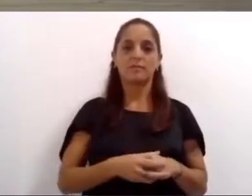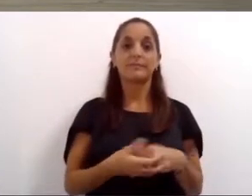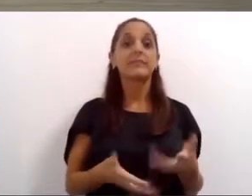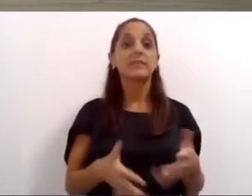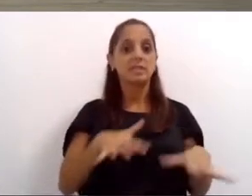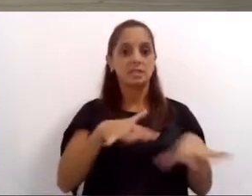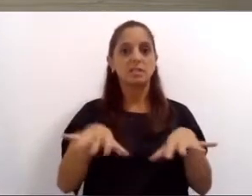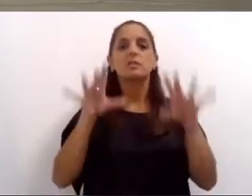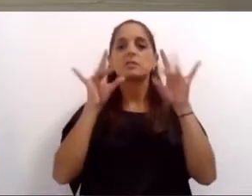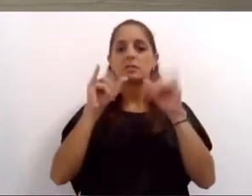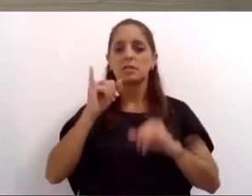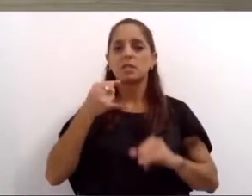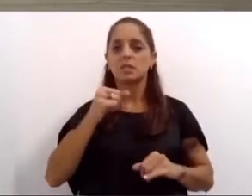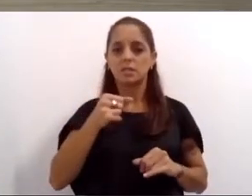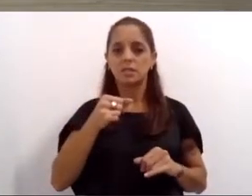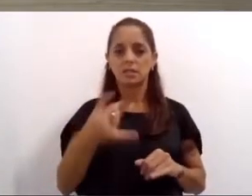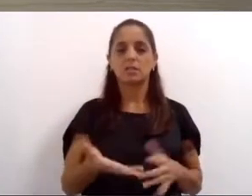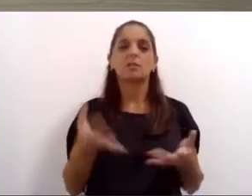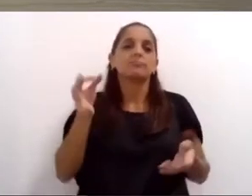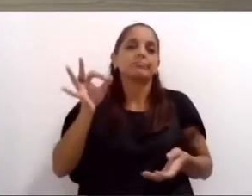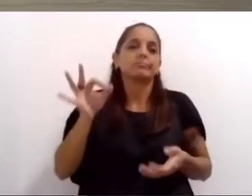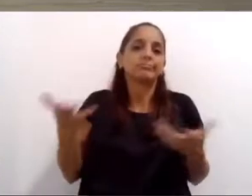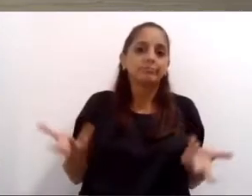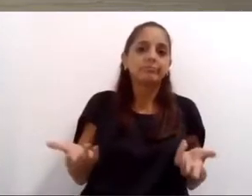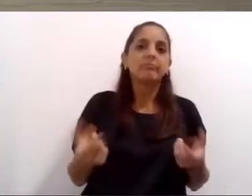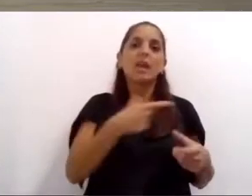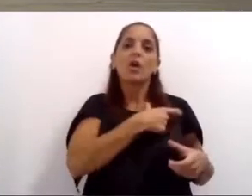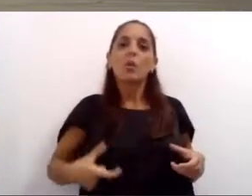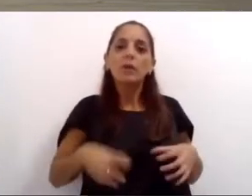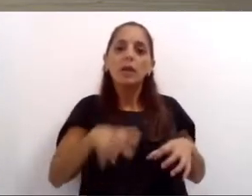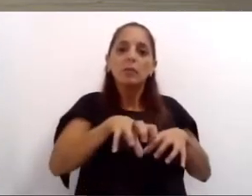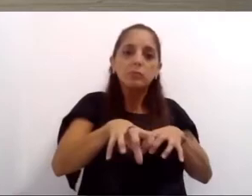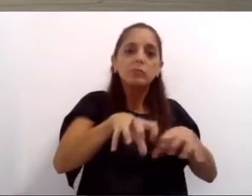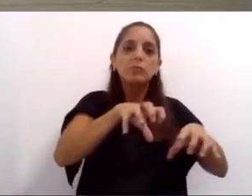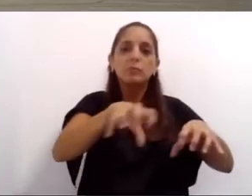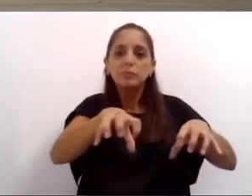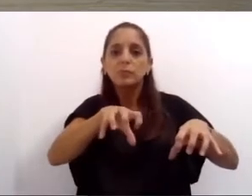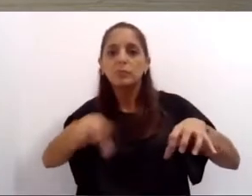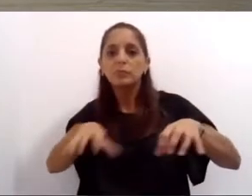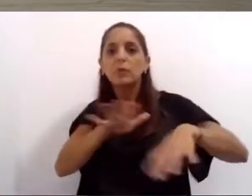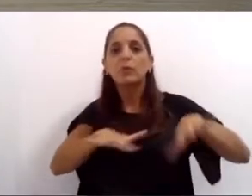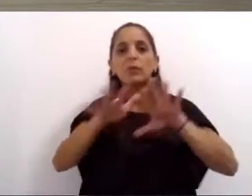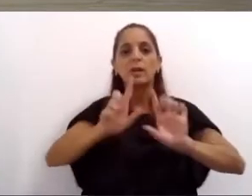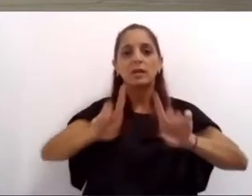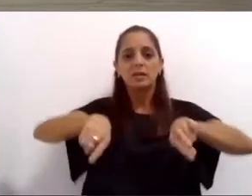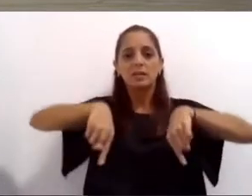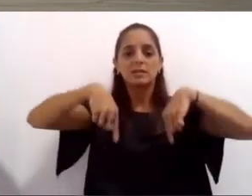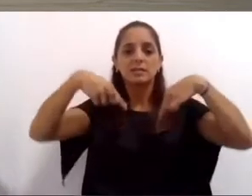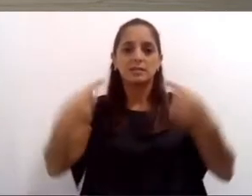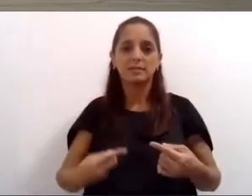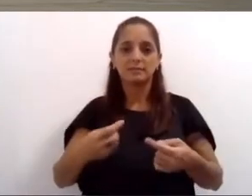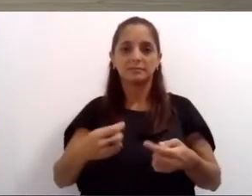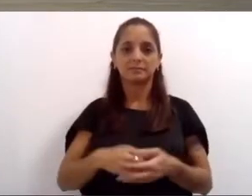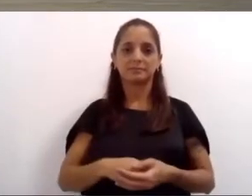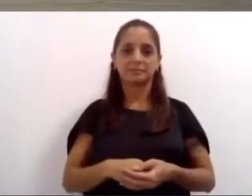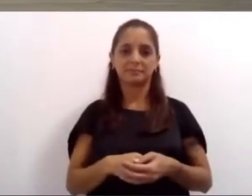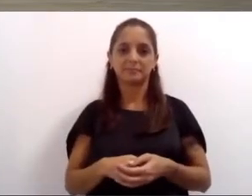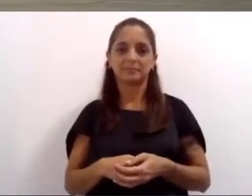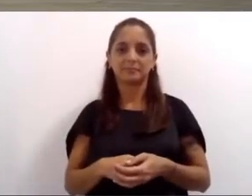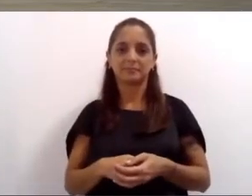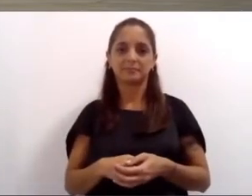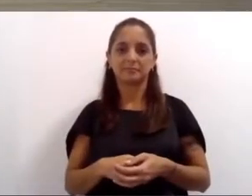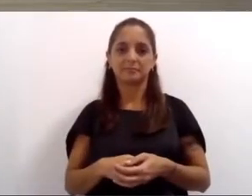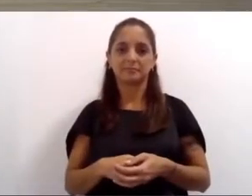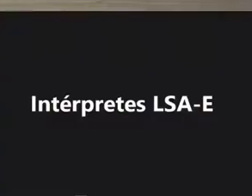integralmente las áreas del gobierno municipal y establecimos el Consejo de Gestión de Riesgo para preparar a ciudad ante la pandemia,